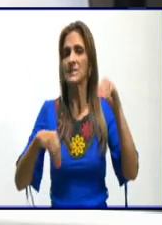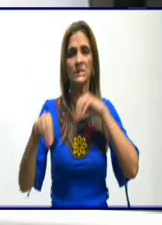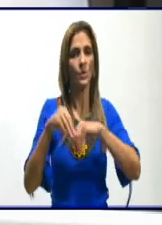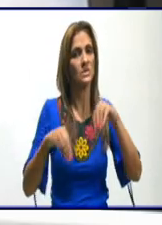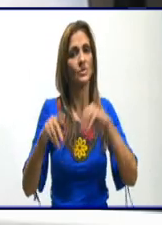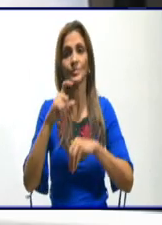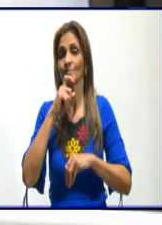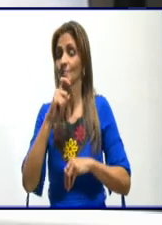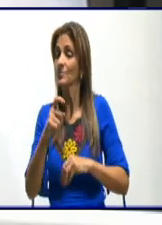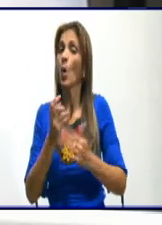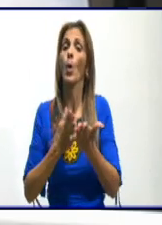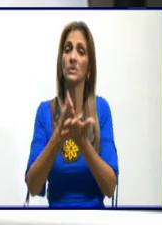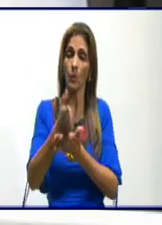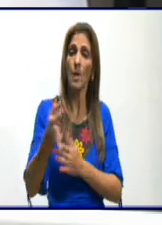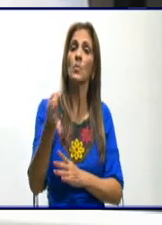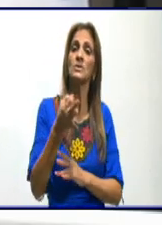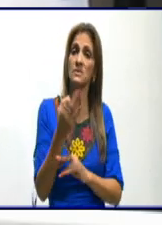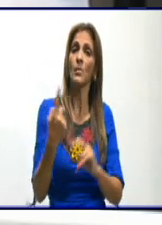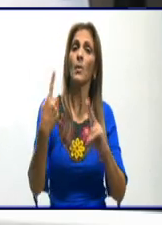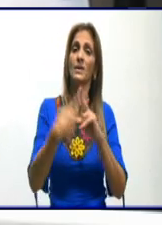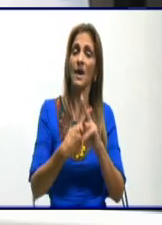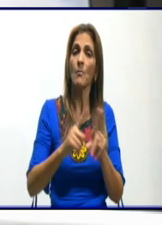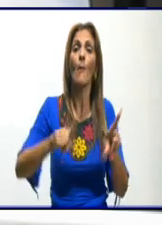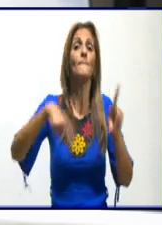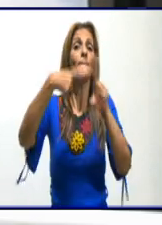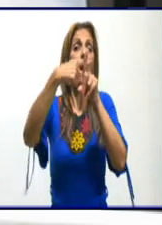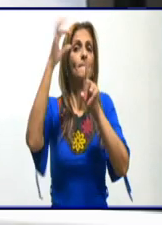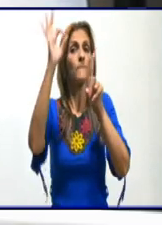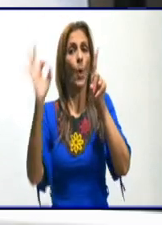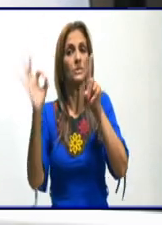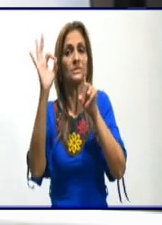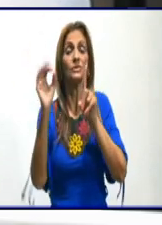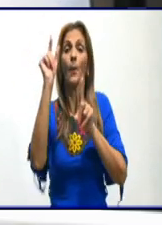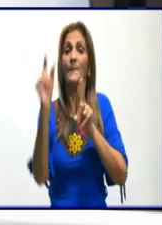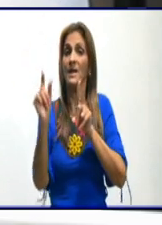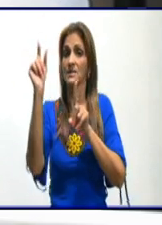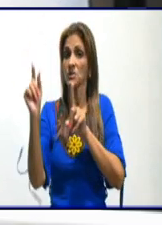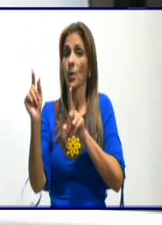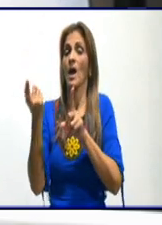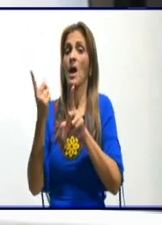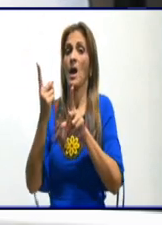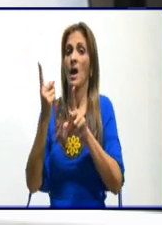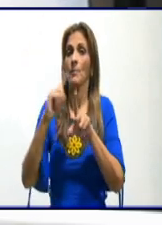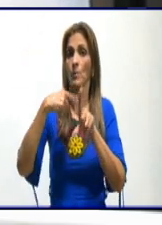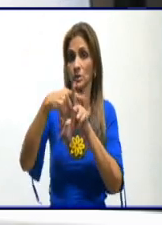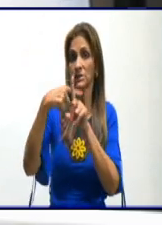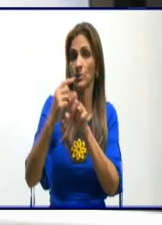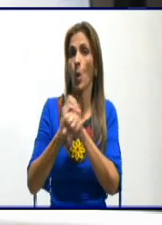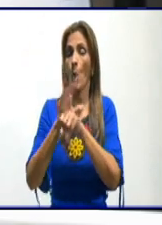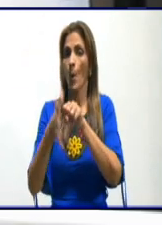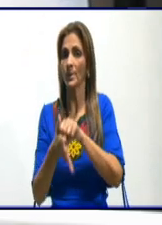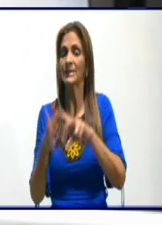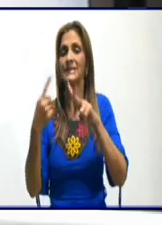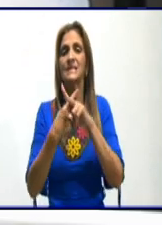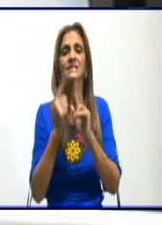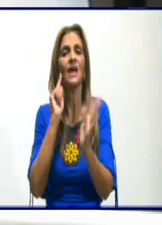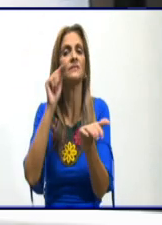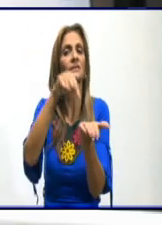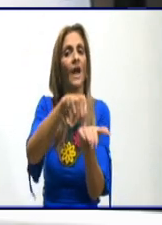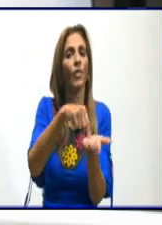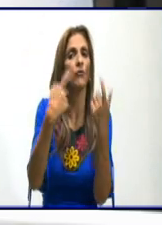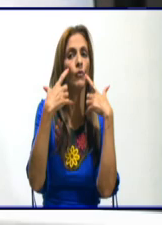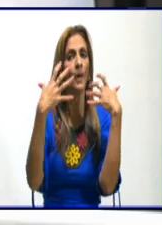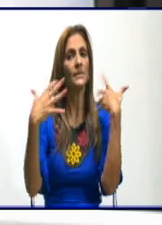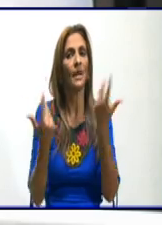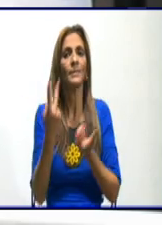sigue siendo, vayamos, el que acumula el mayor porciento de casos y como decía el presidente del Consejo de Defensa, centrado fundamentalmente en las